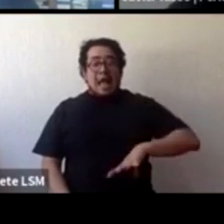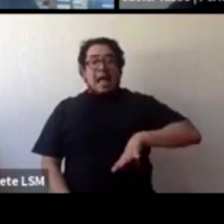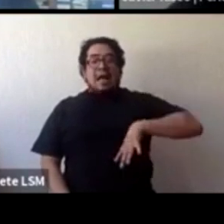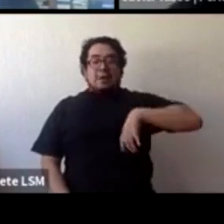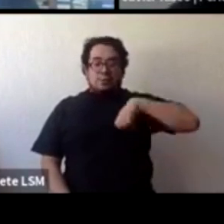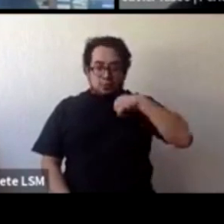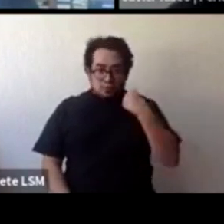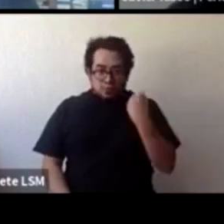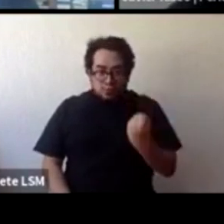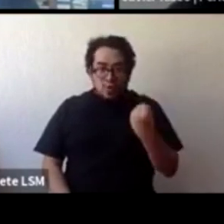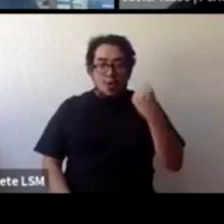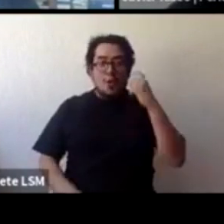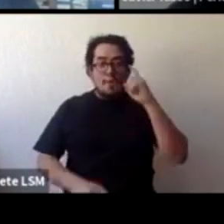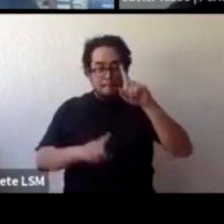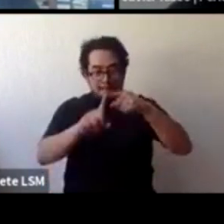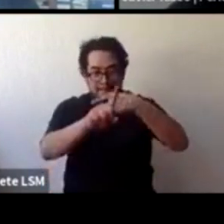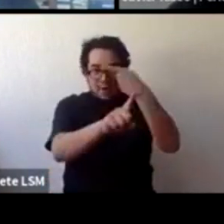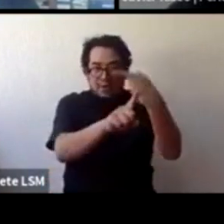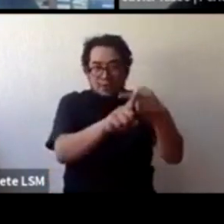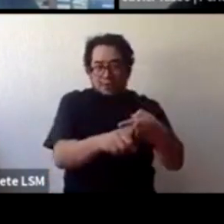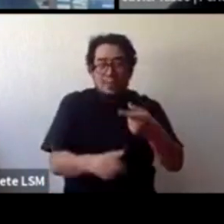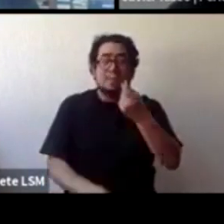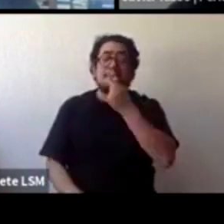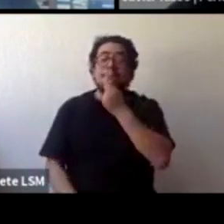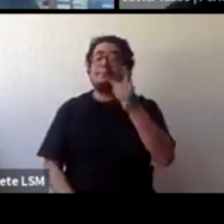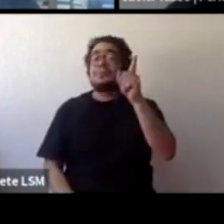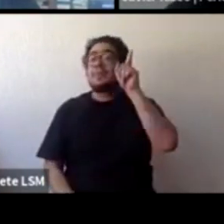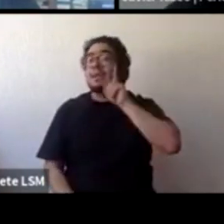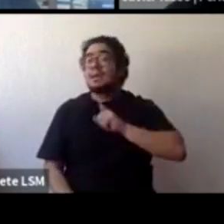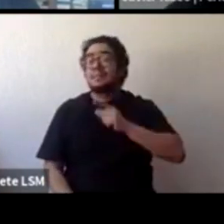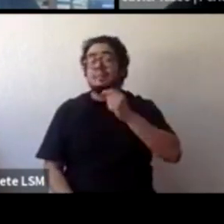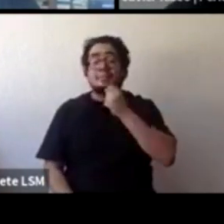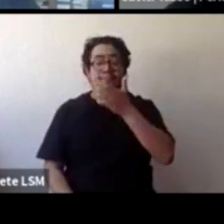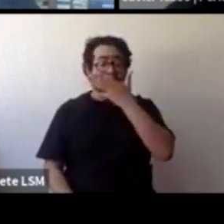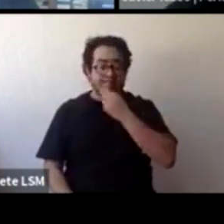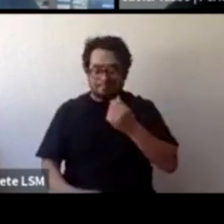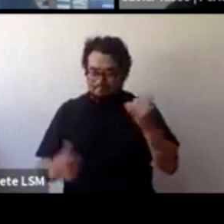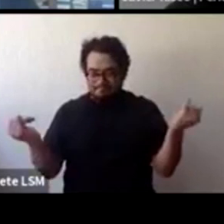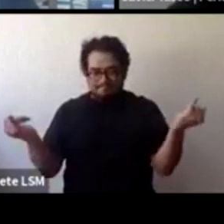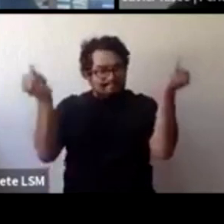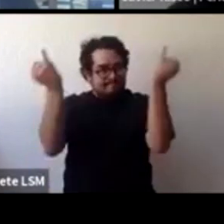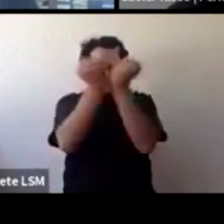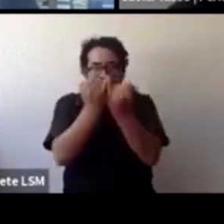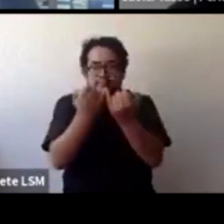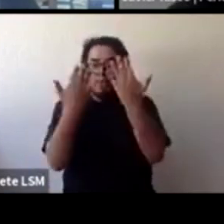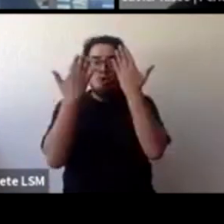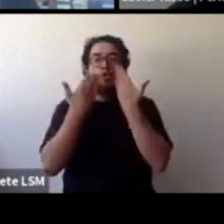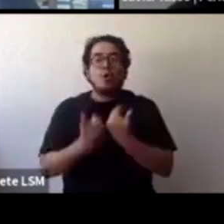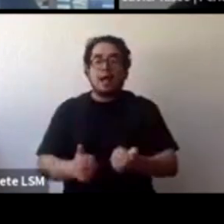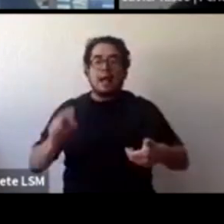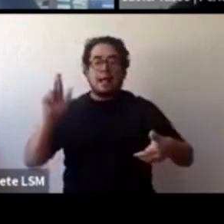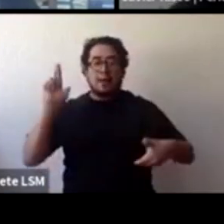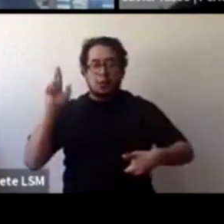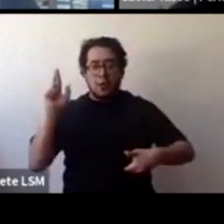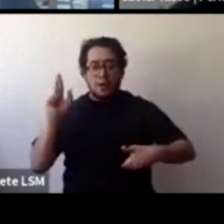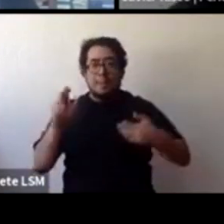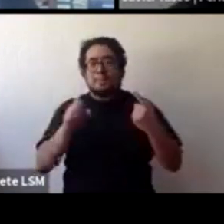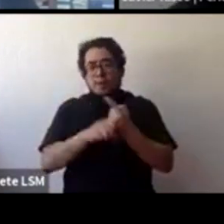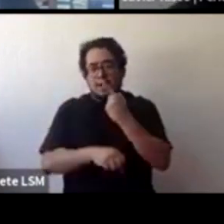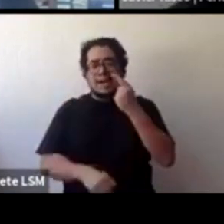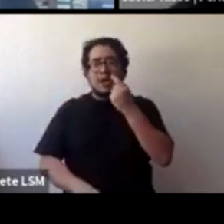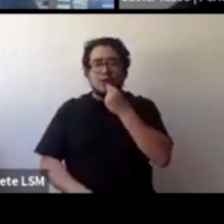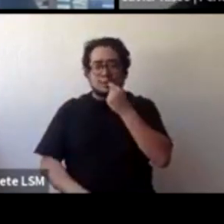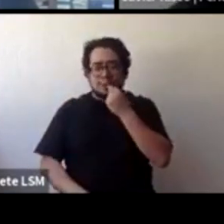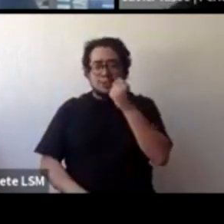sufrir violencia sexual. Los niños y las niñas jamás son culpables, ¿no? Los niños generalmente son cariñosos por naturaleza,